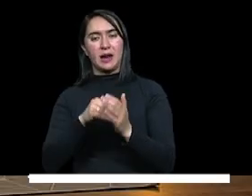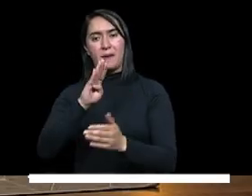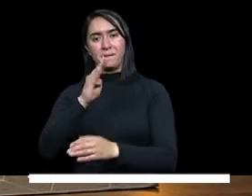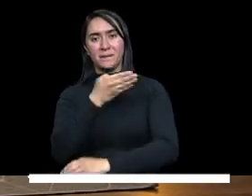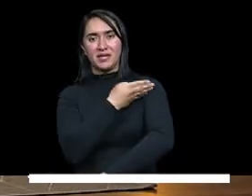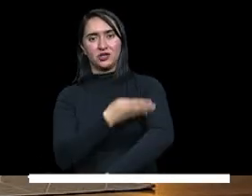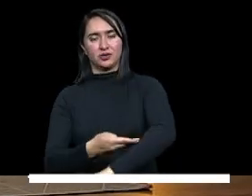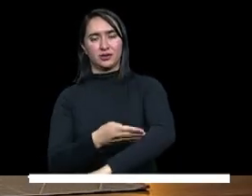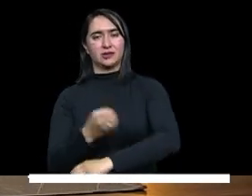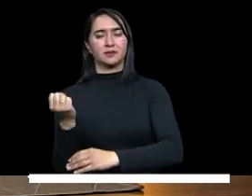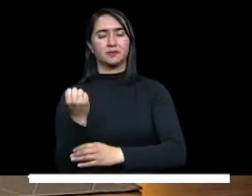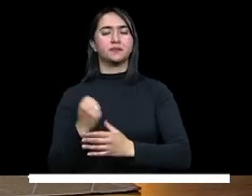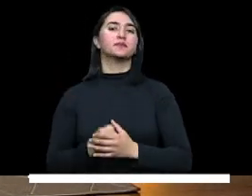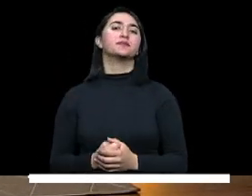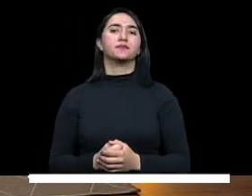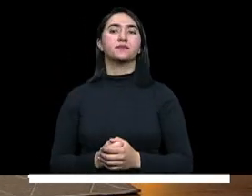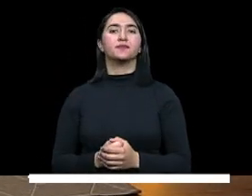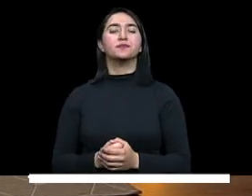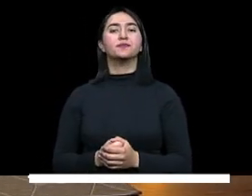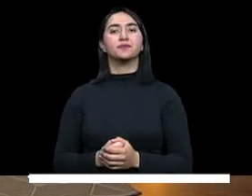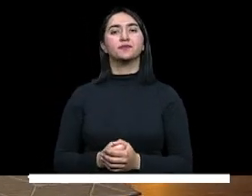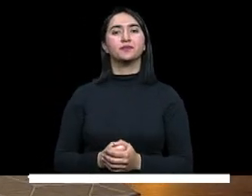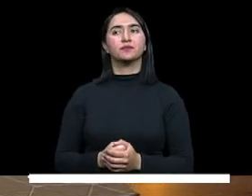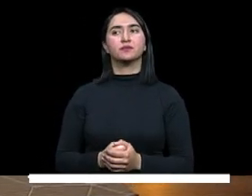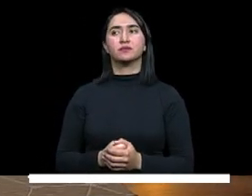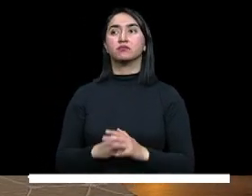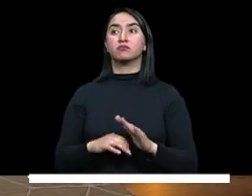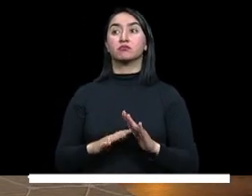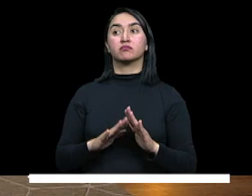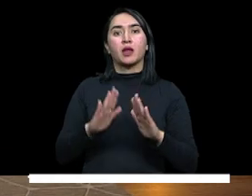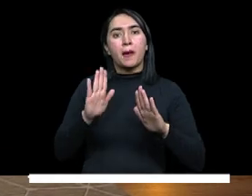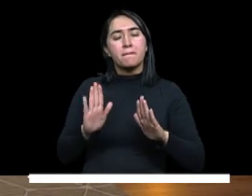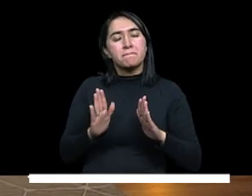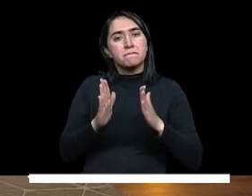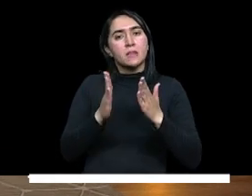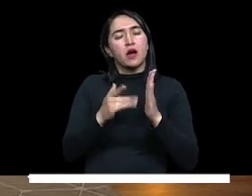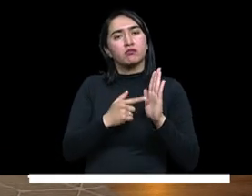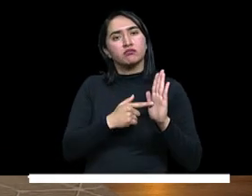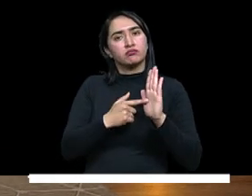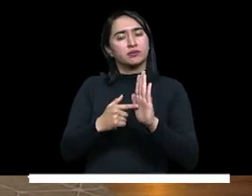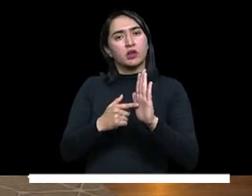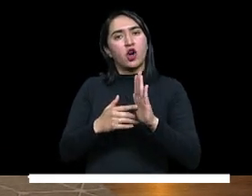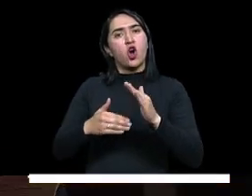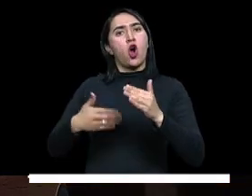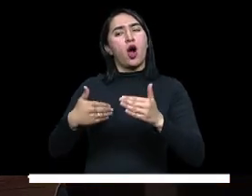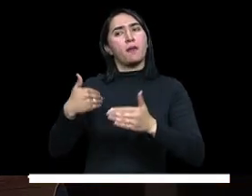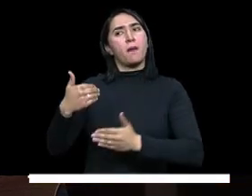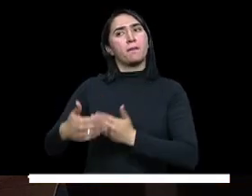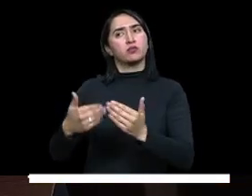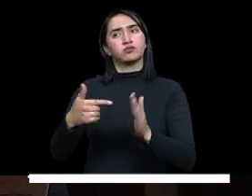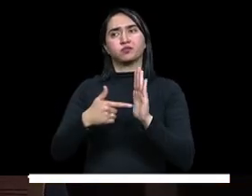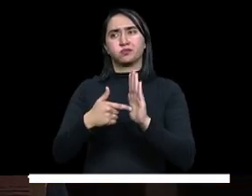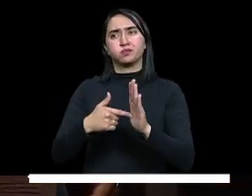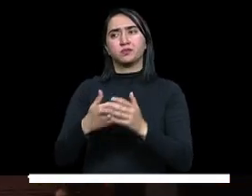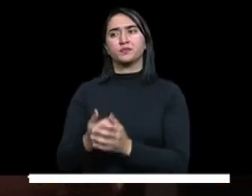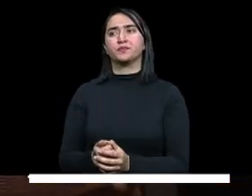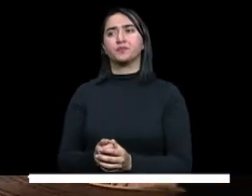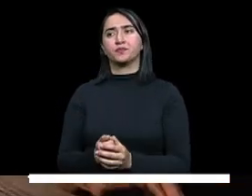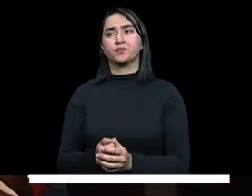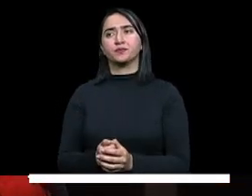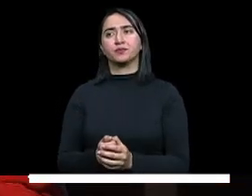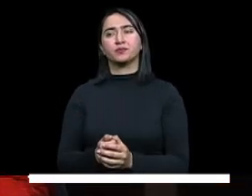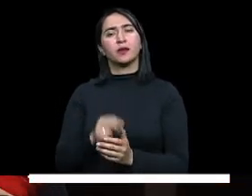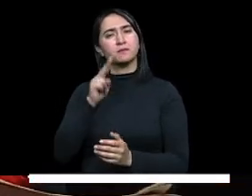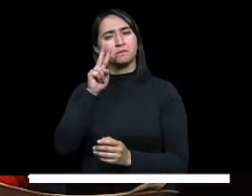Pues, ministra, viceministro, qué mejor que ver un poco de esto que usted nos está contando. Los invito